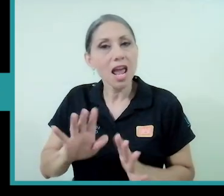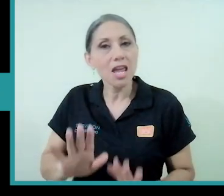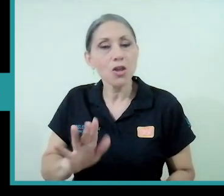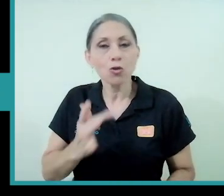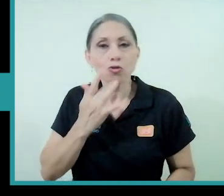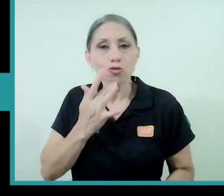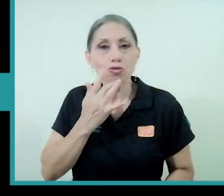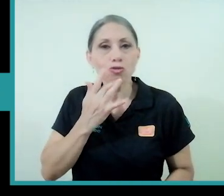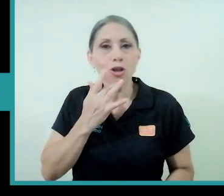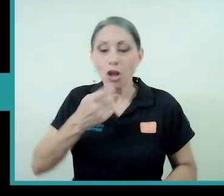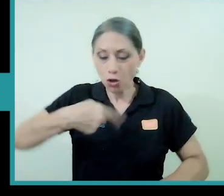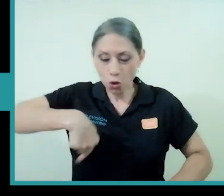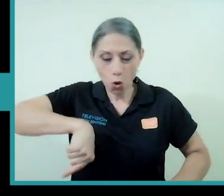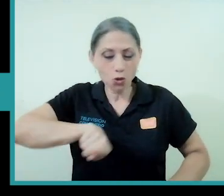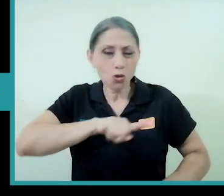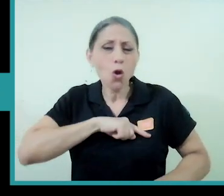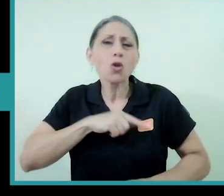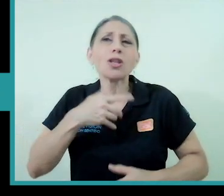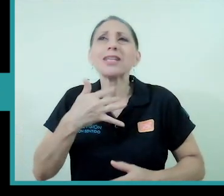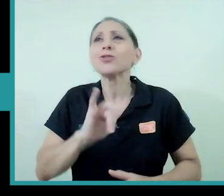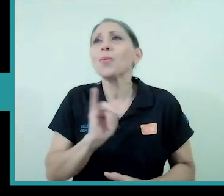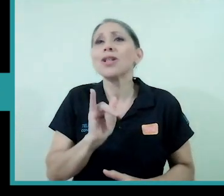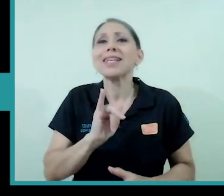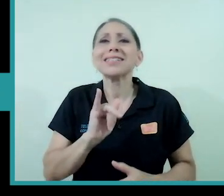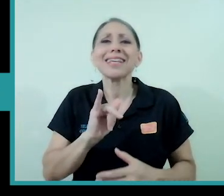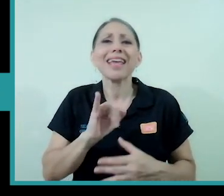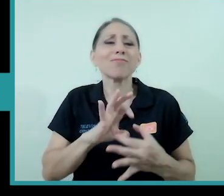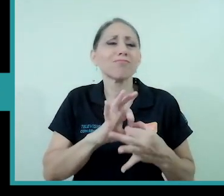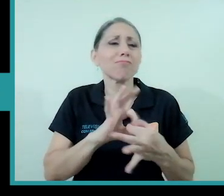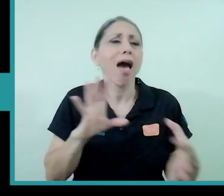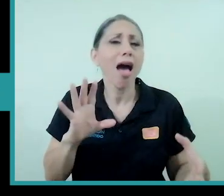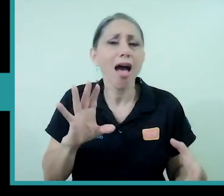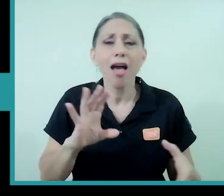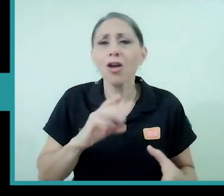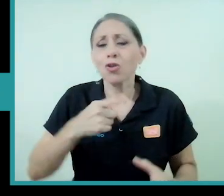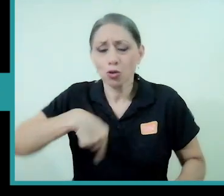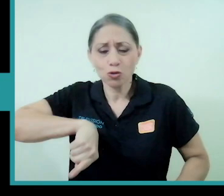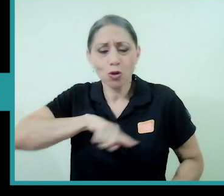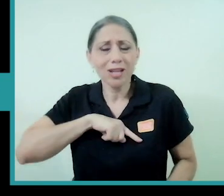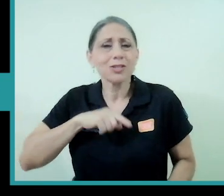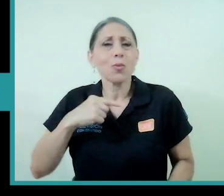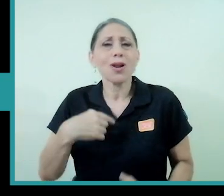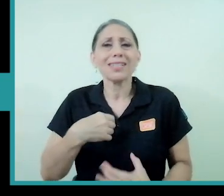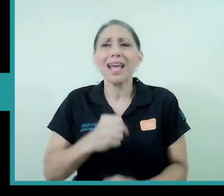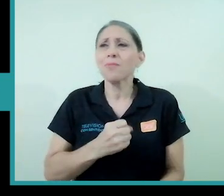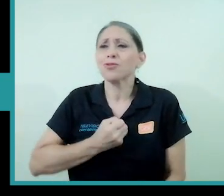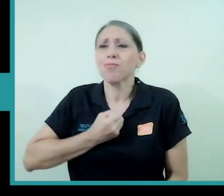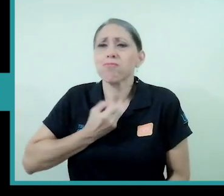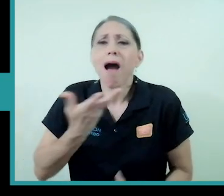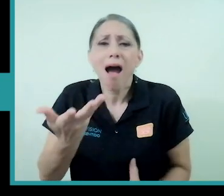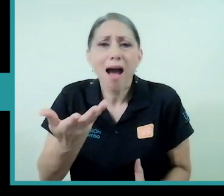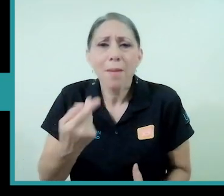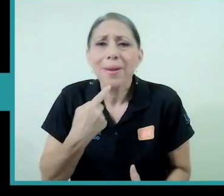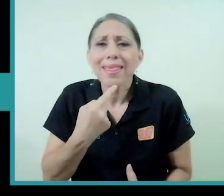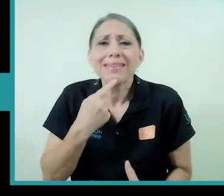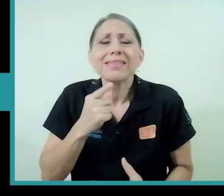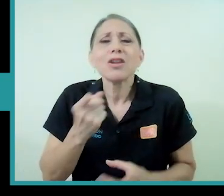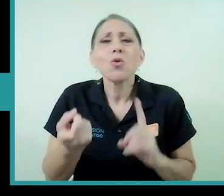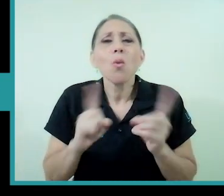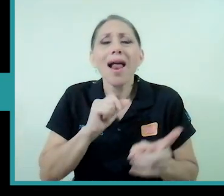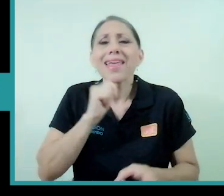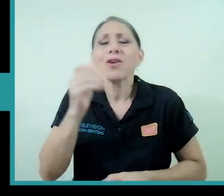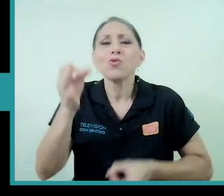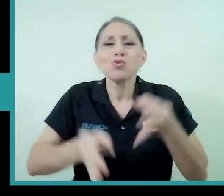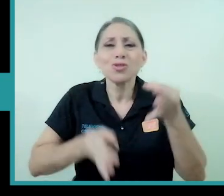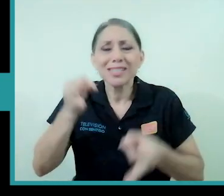reclamado hemos abierto la boca ¿verdad? para señalar la injusticia para romper el silencio contra la violencia